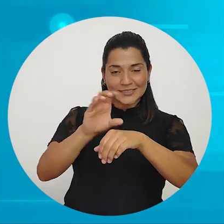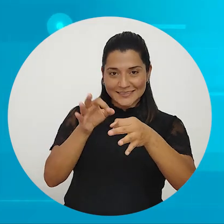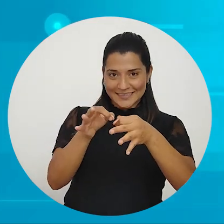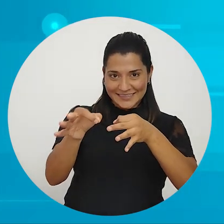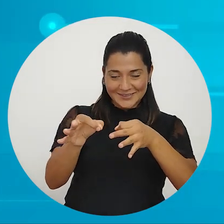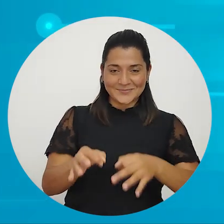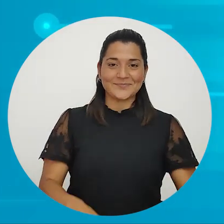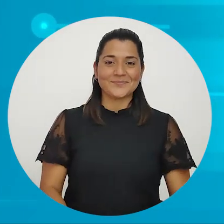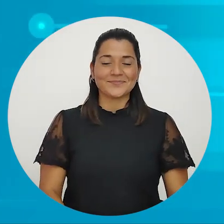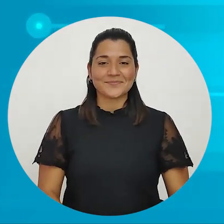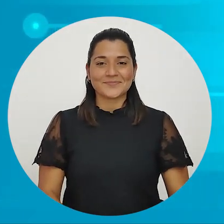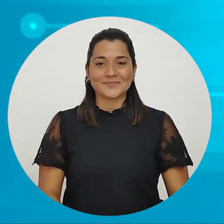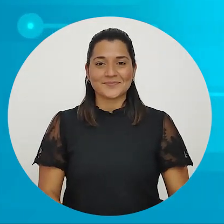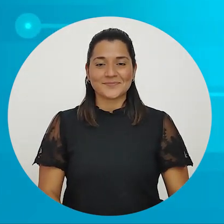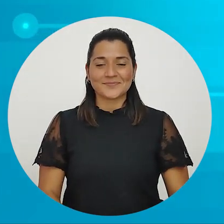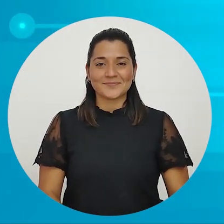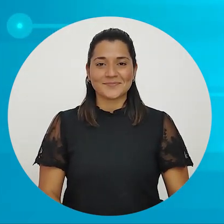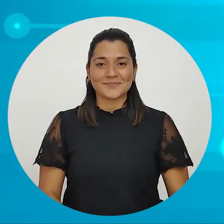Consejos de distrito.